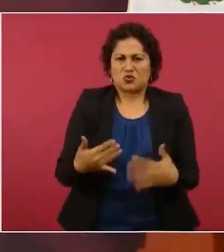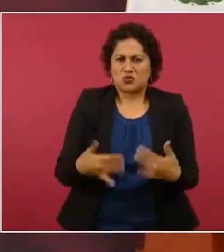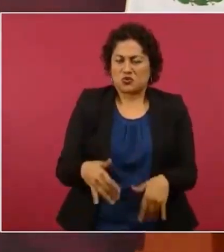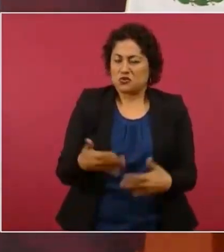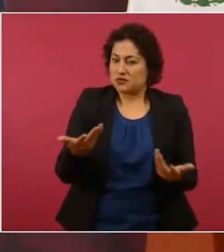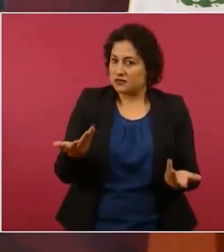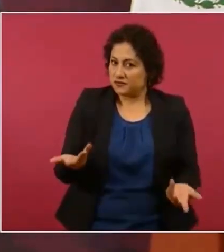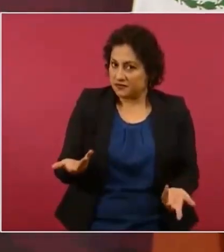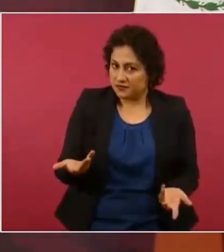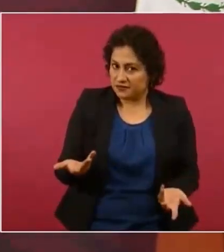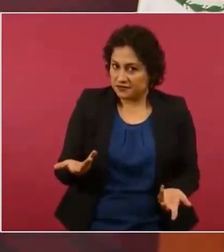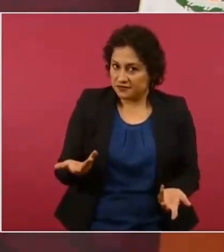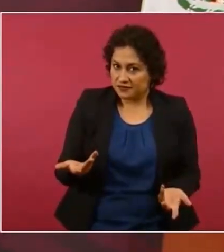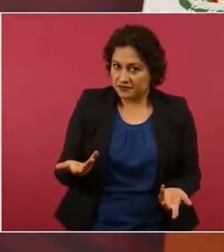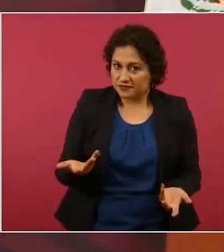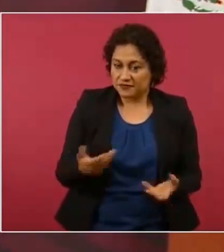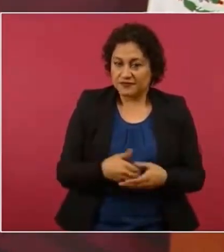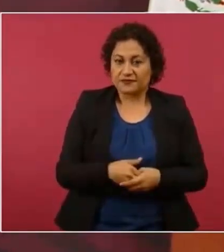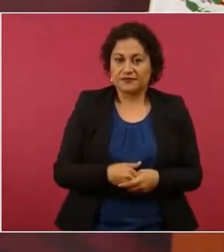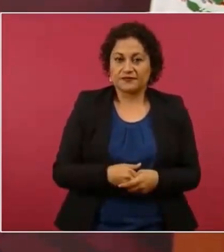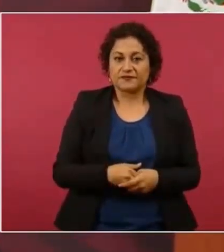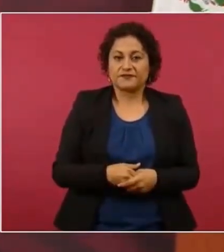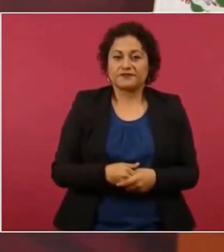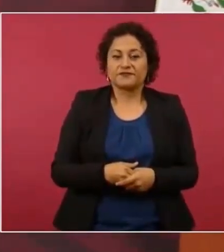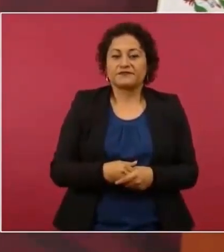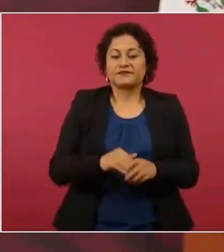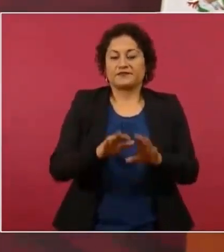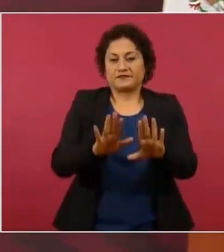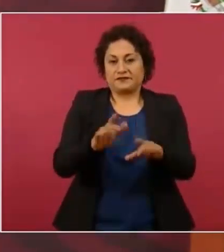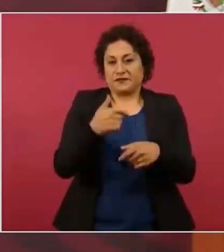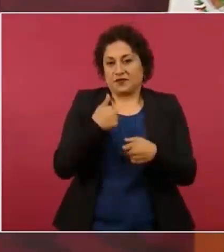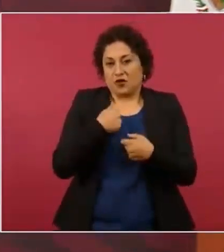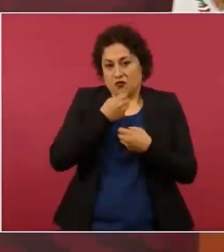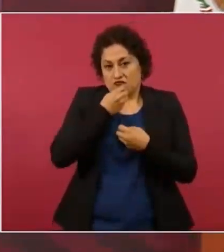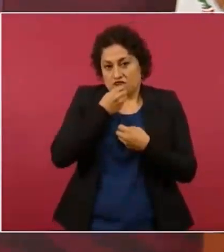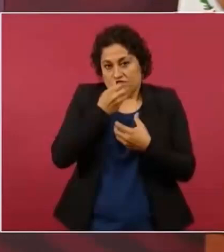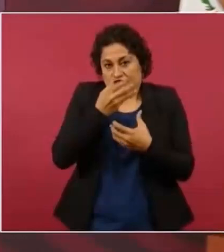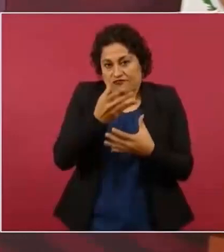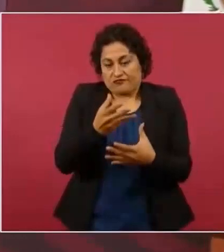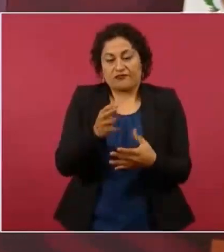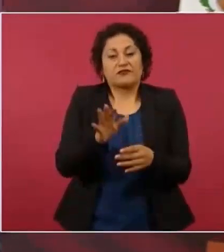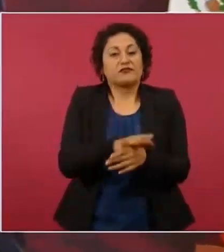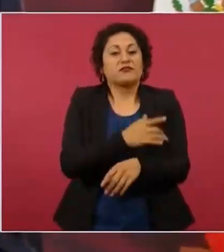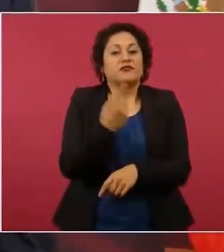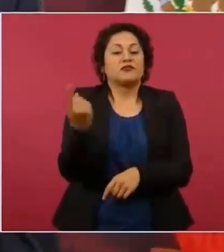tan es así, te voy a decir porque a lo mejor